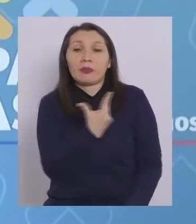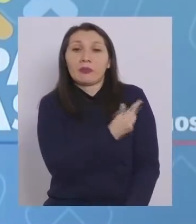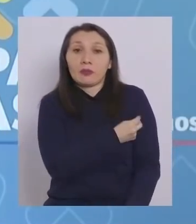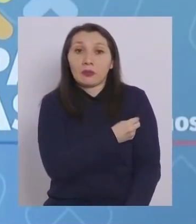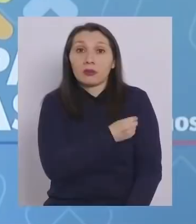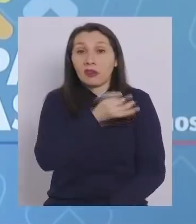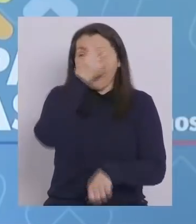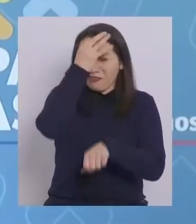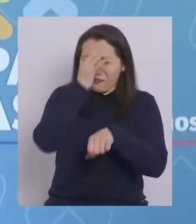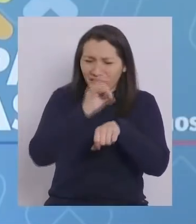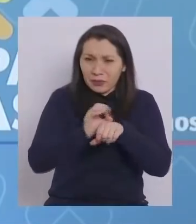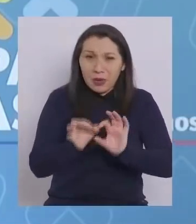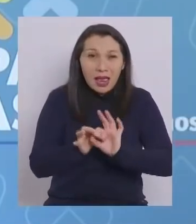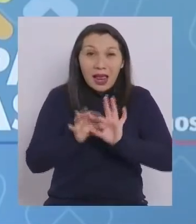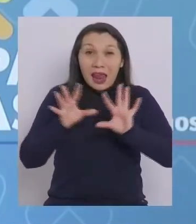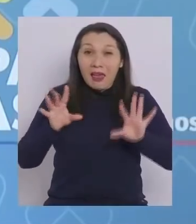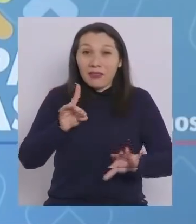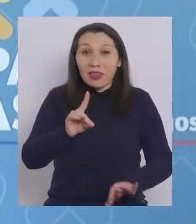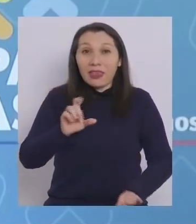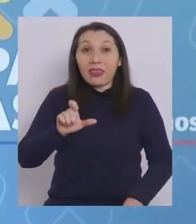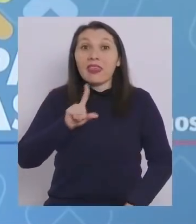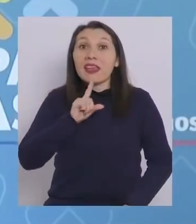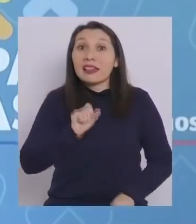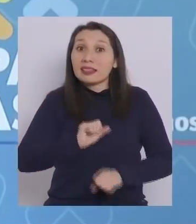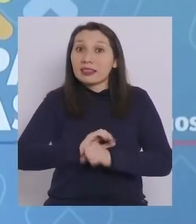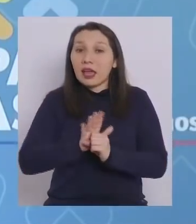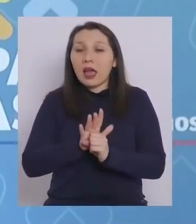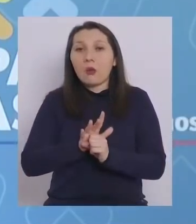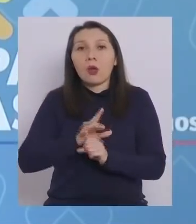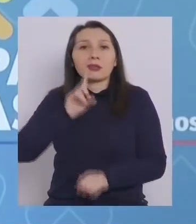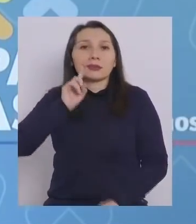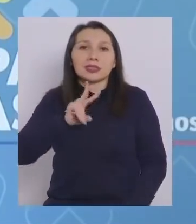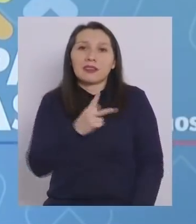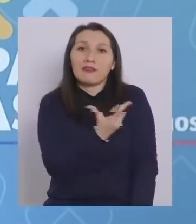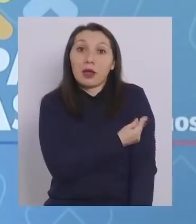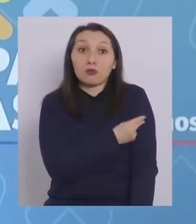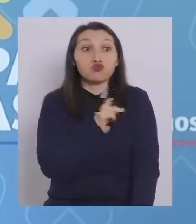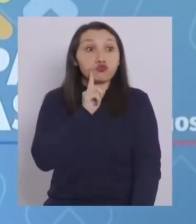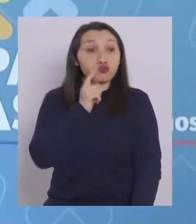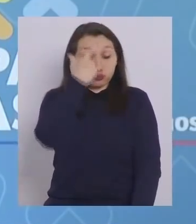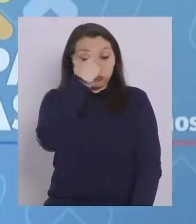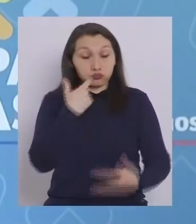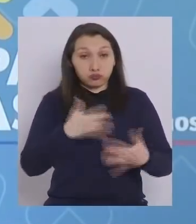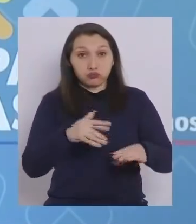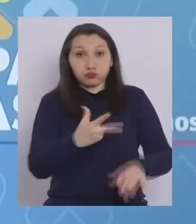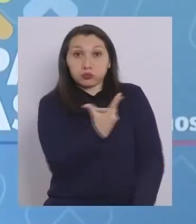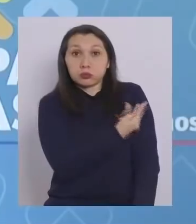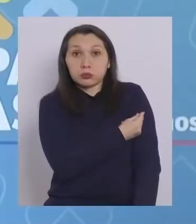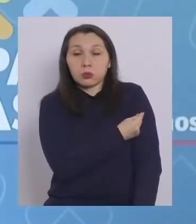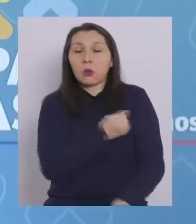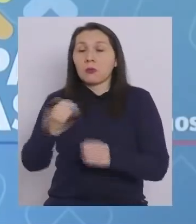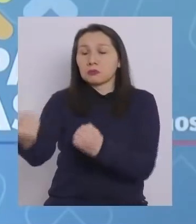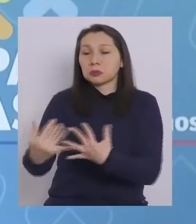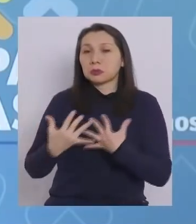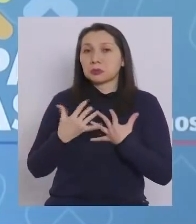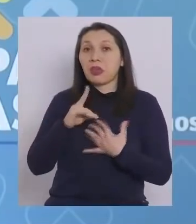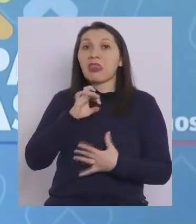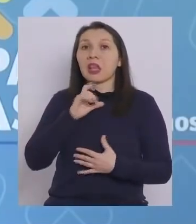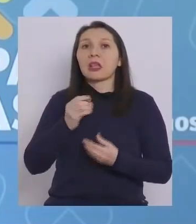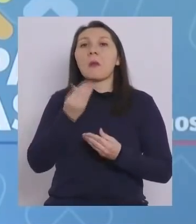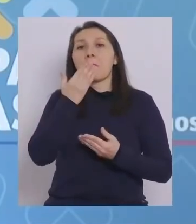Los que enferman gravemente con la variante Delta son aquellos que no están vacunados. Los que están vacunados tienen una buena